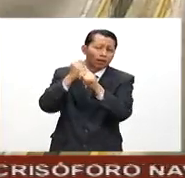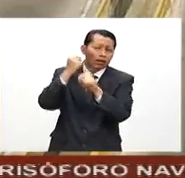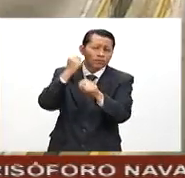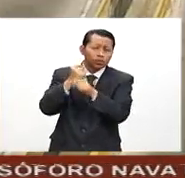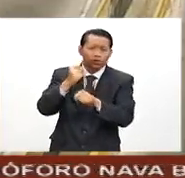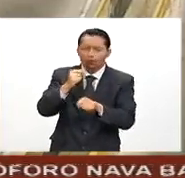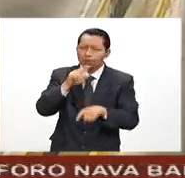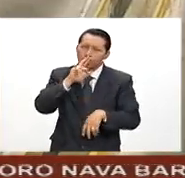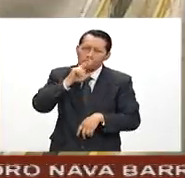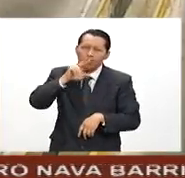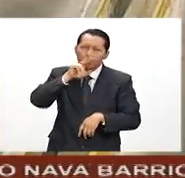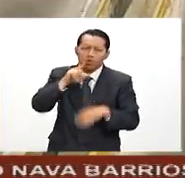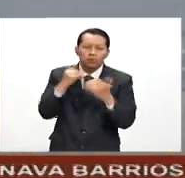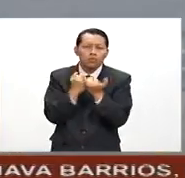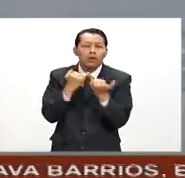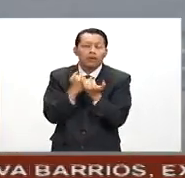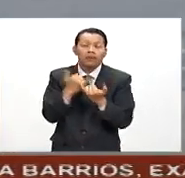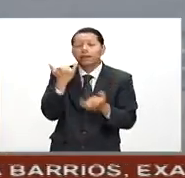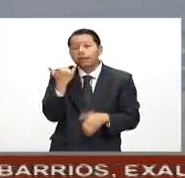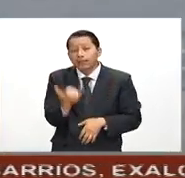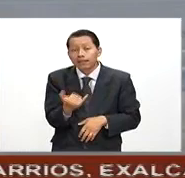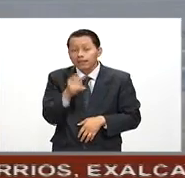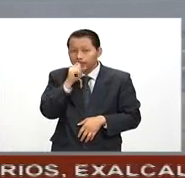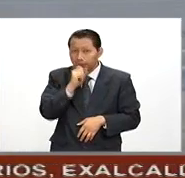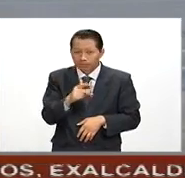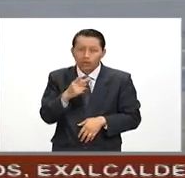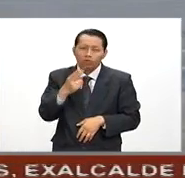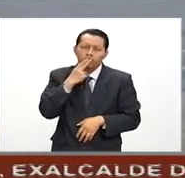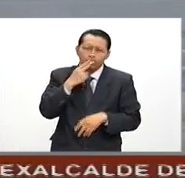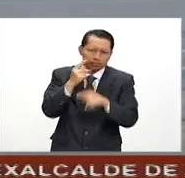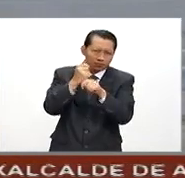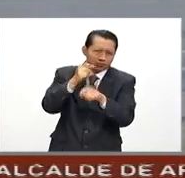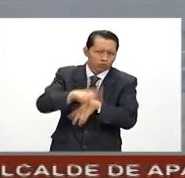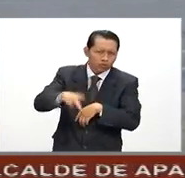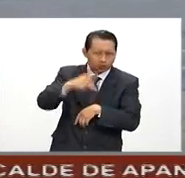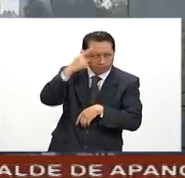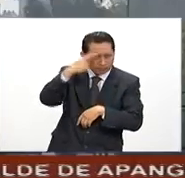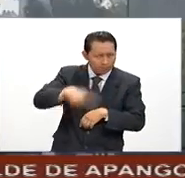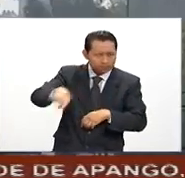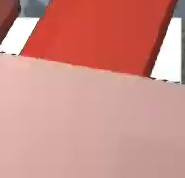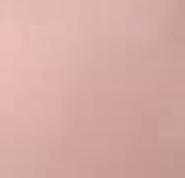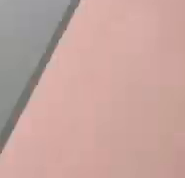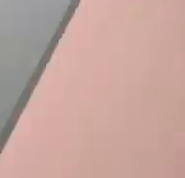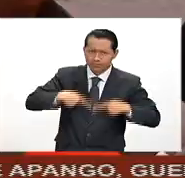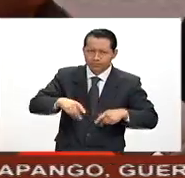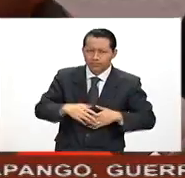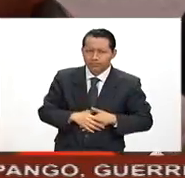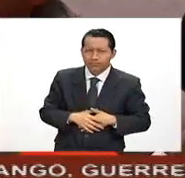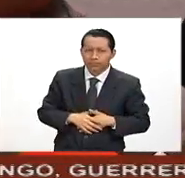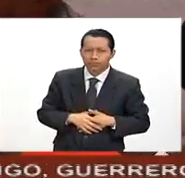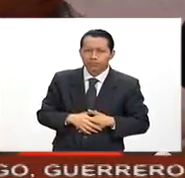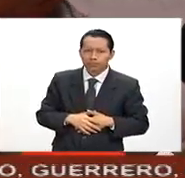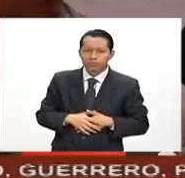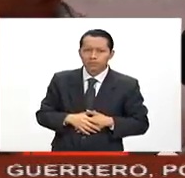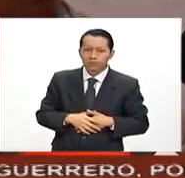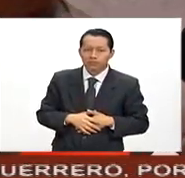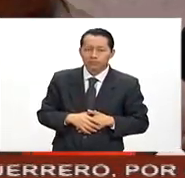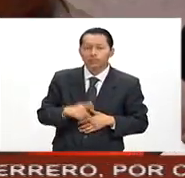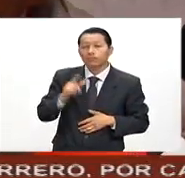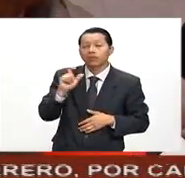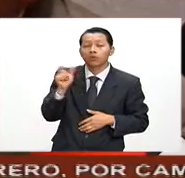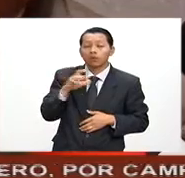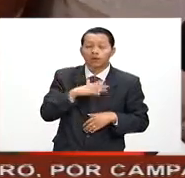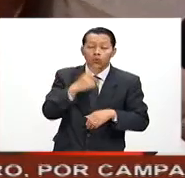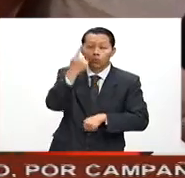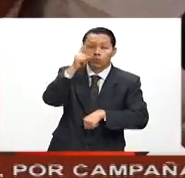poder fomentar el uso de ese transporte público en la población. Si hay un día exceso de